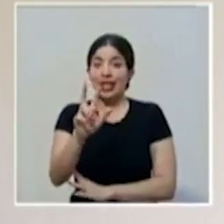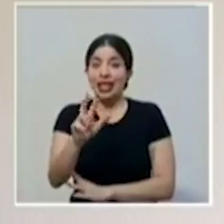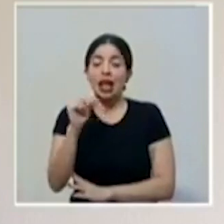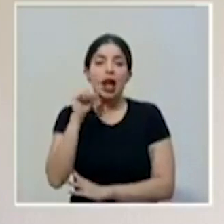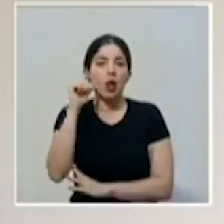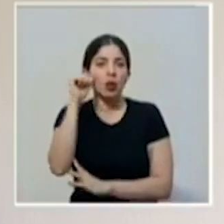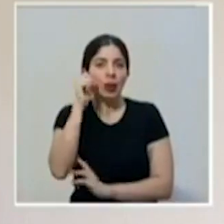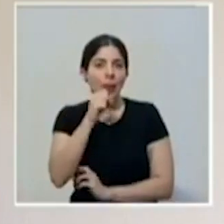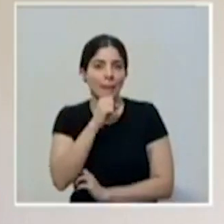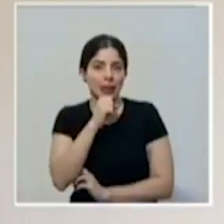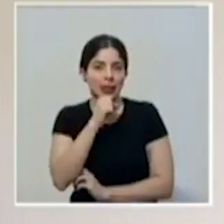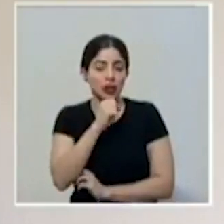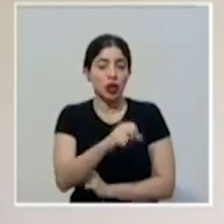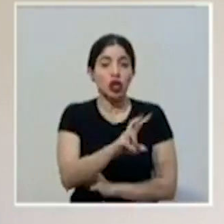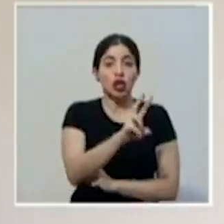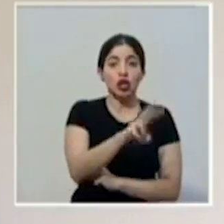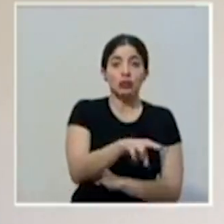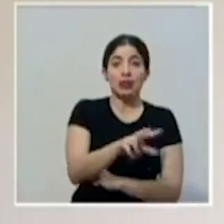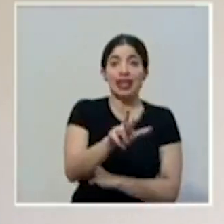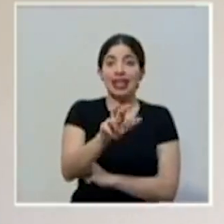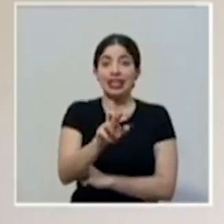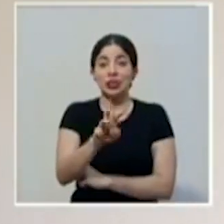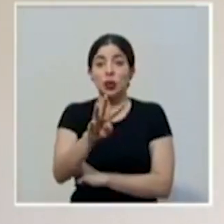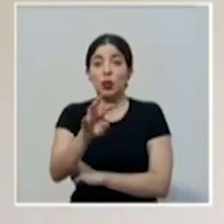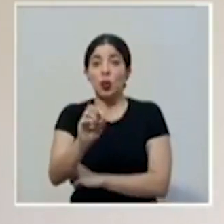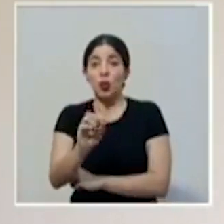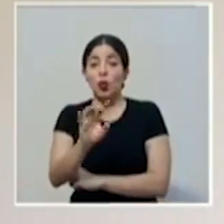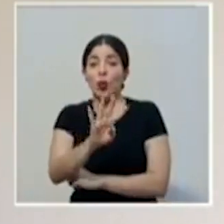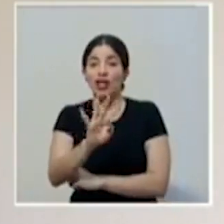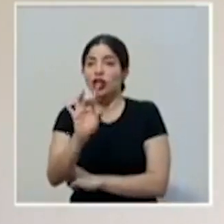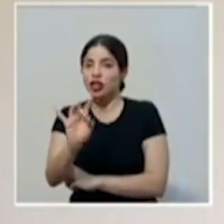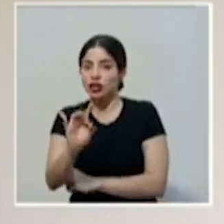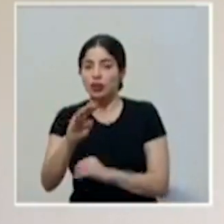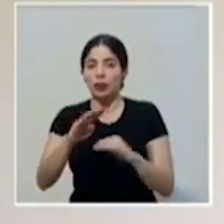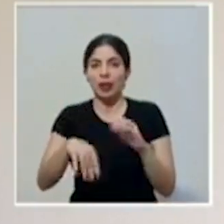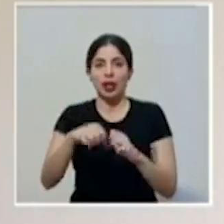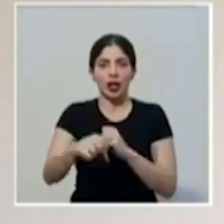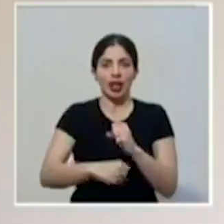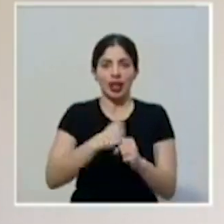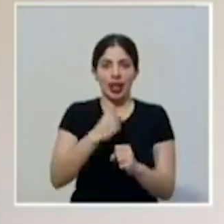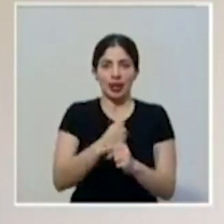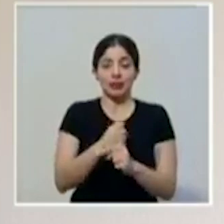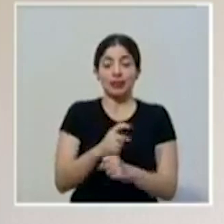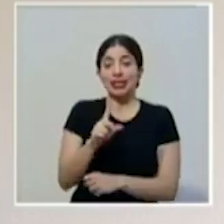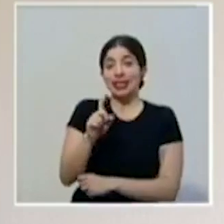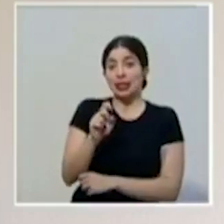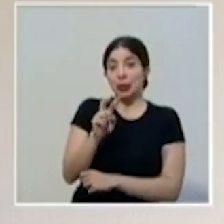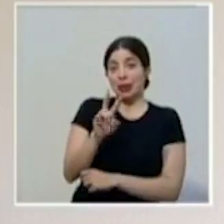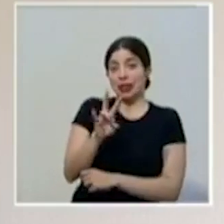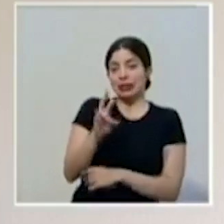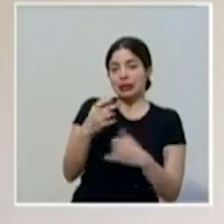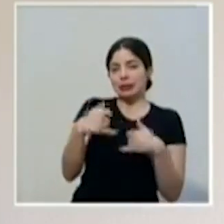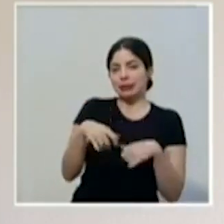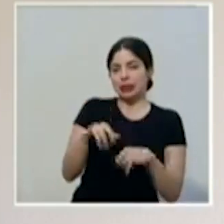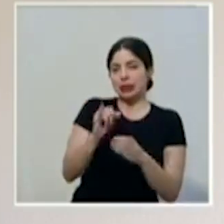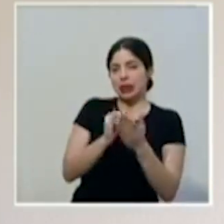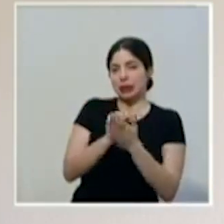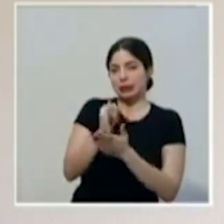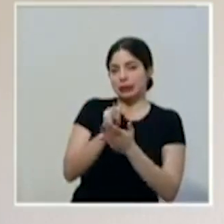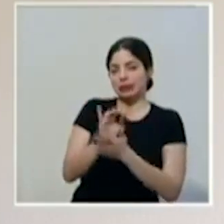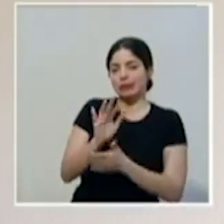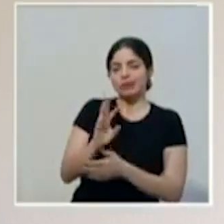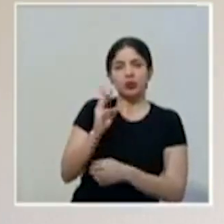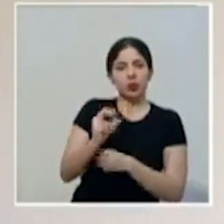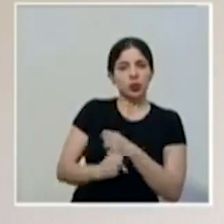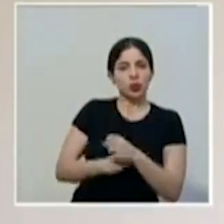adultos mayores y 2,348 menores de edad. 127 se encuentran en proceso de